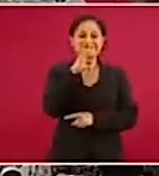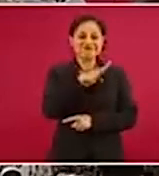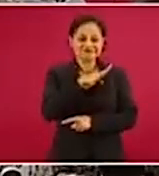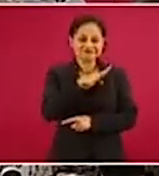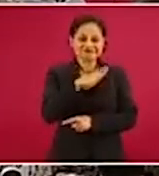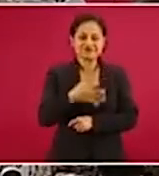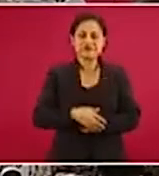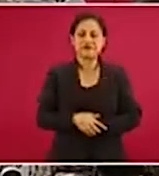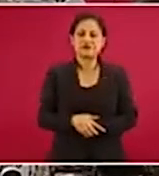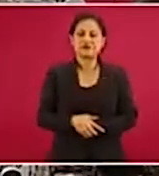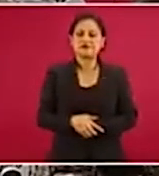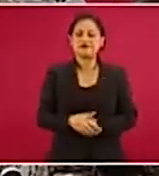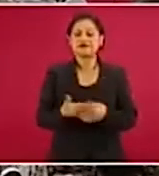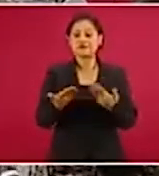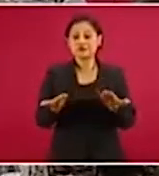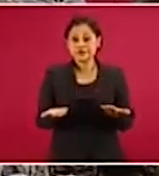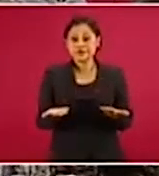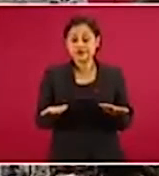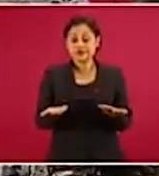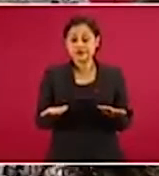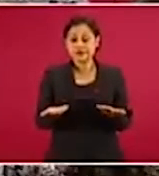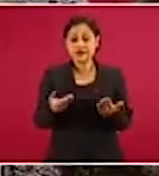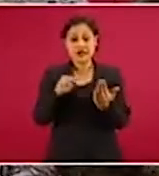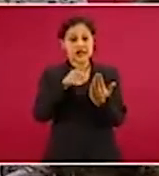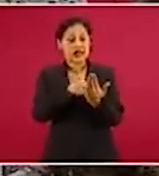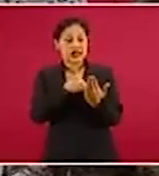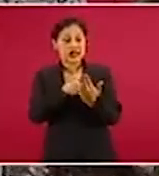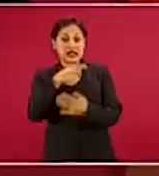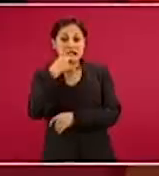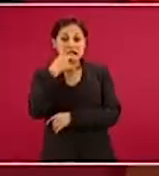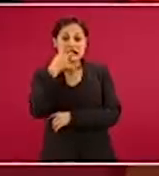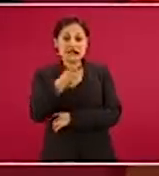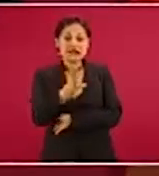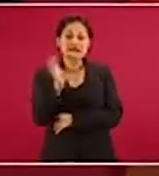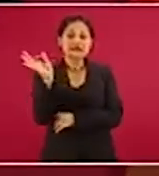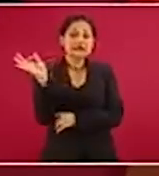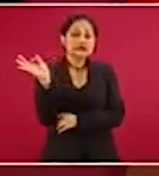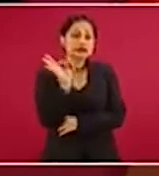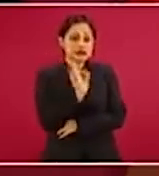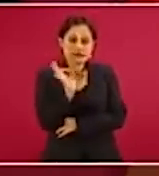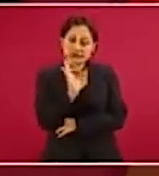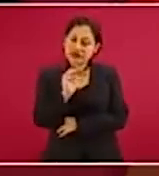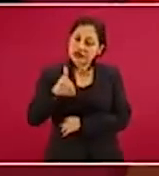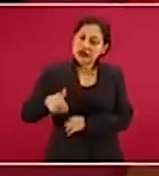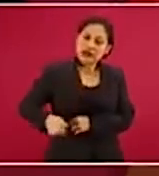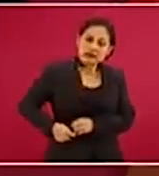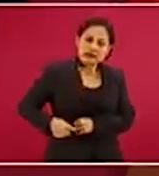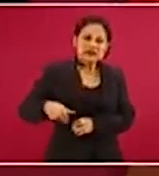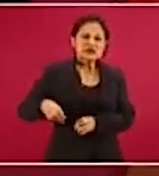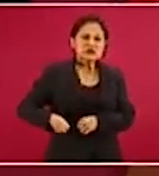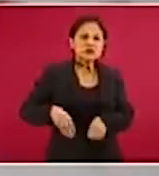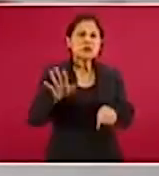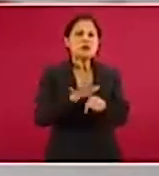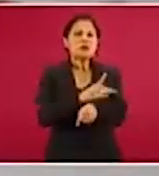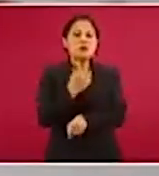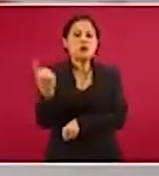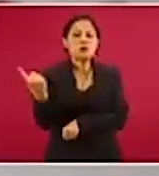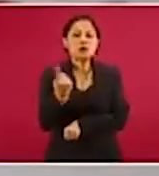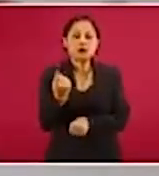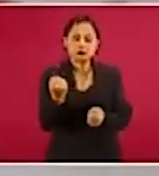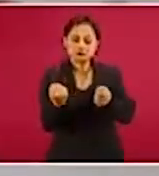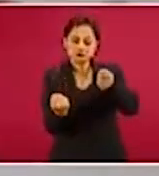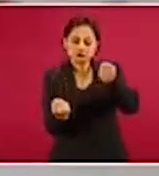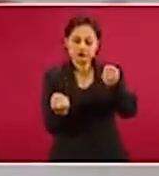¿Cuál es entonces lo que llaman la causa probable del accidente? La pérdida del control del helicóptero debido a